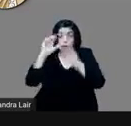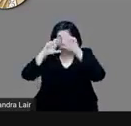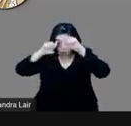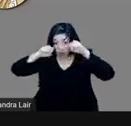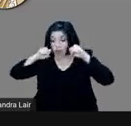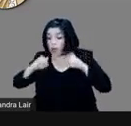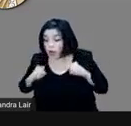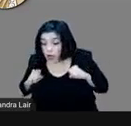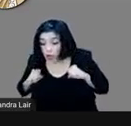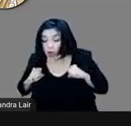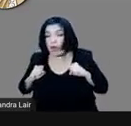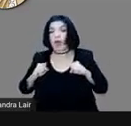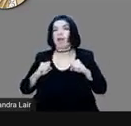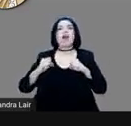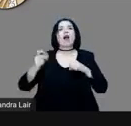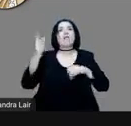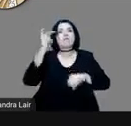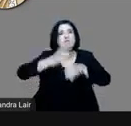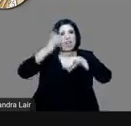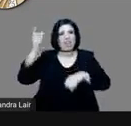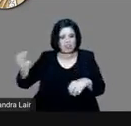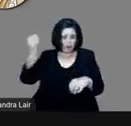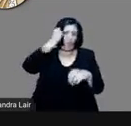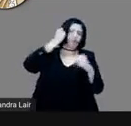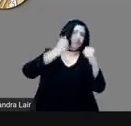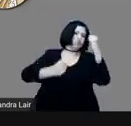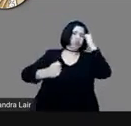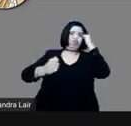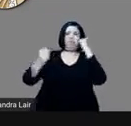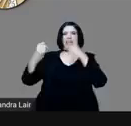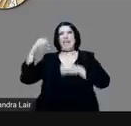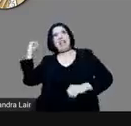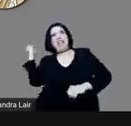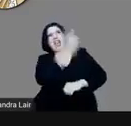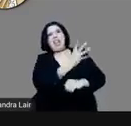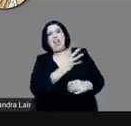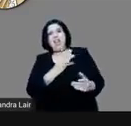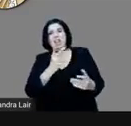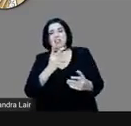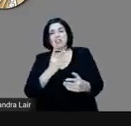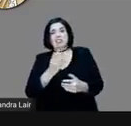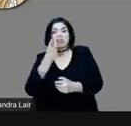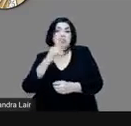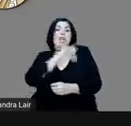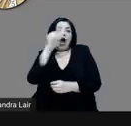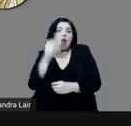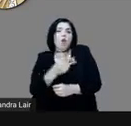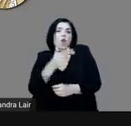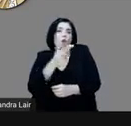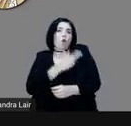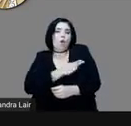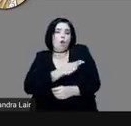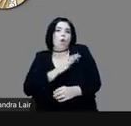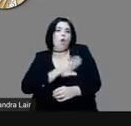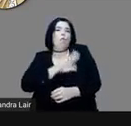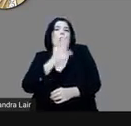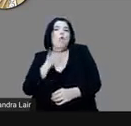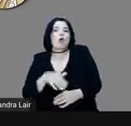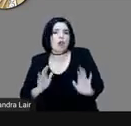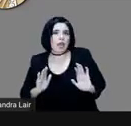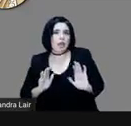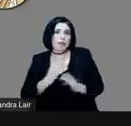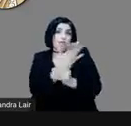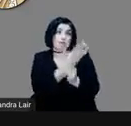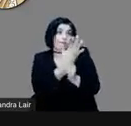que una de ellas lo hiere, ¿verdad? Y al poco tiempo muere. Esa es la versión española. La versión